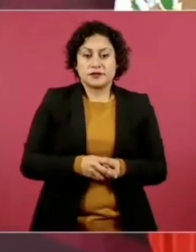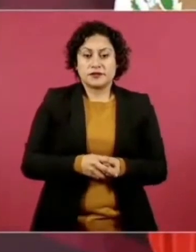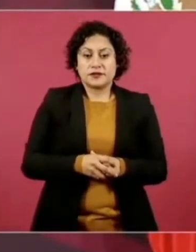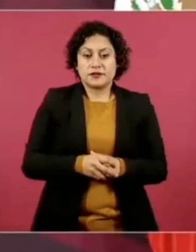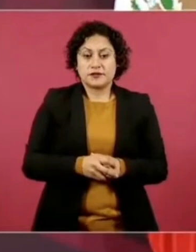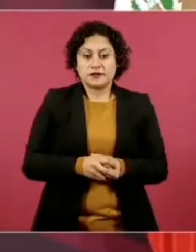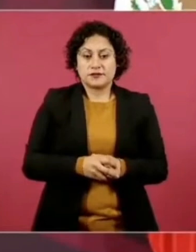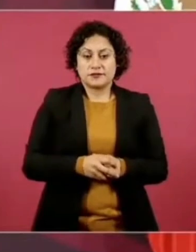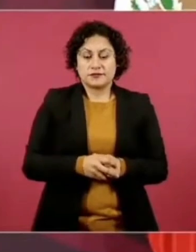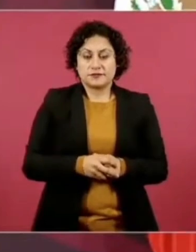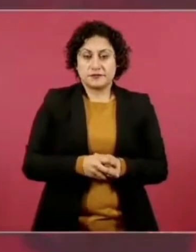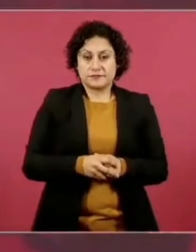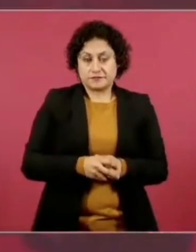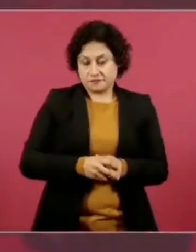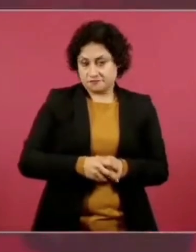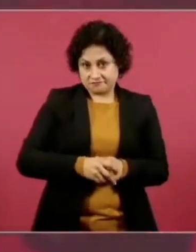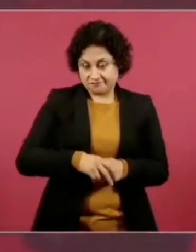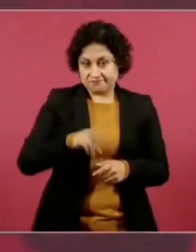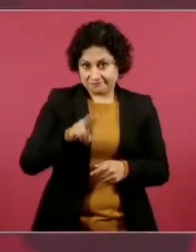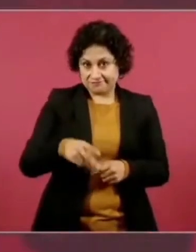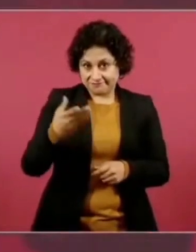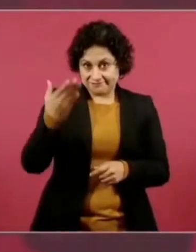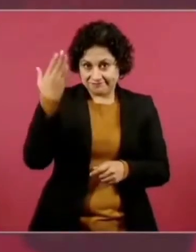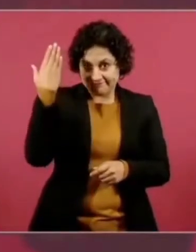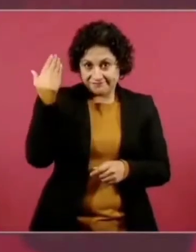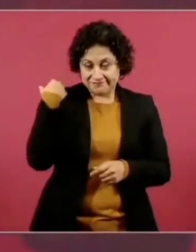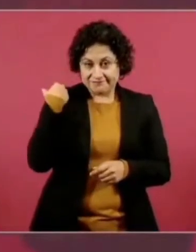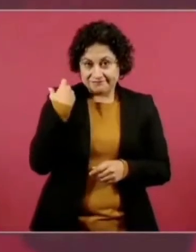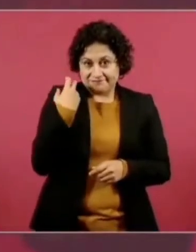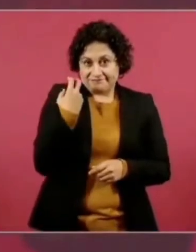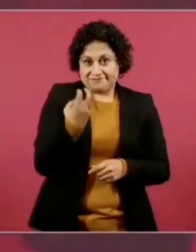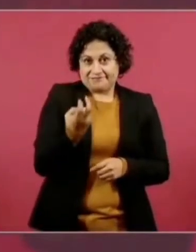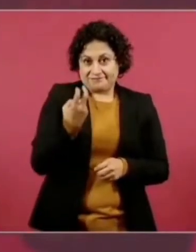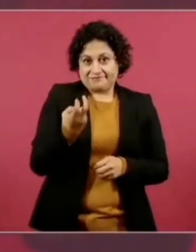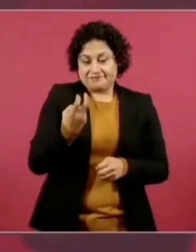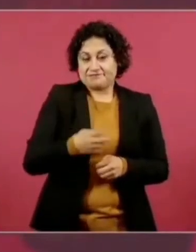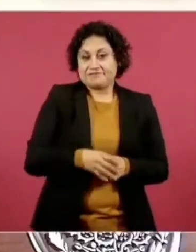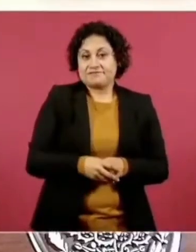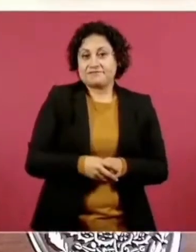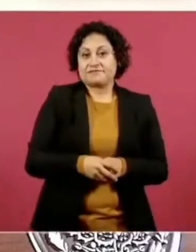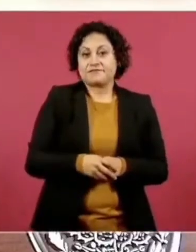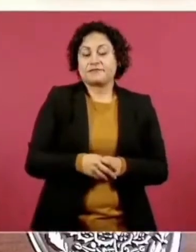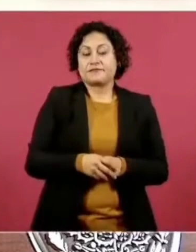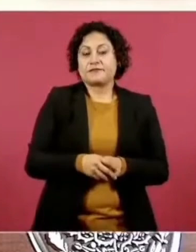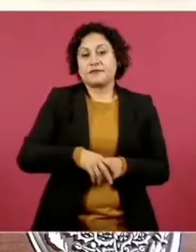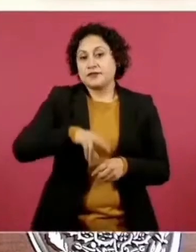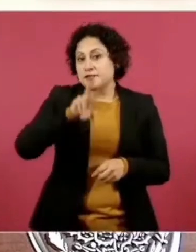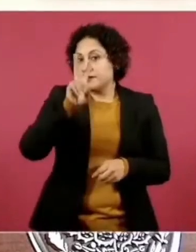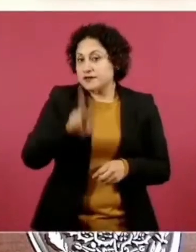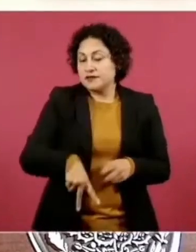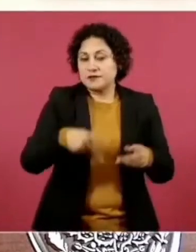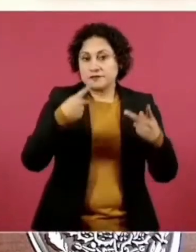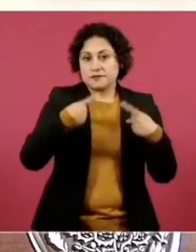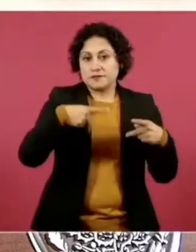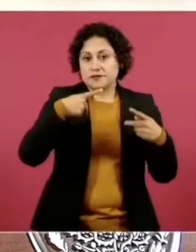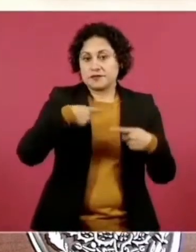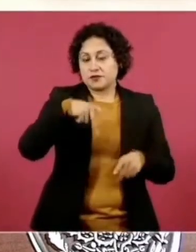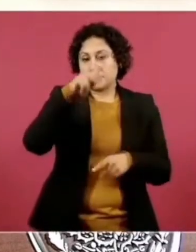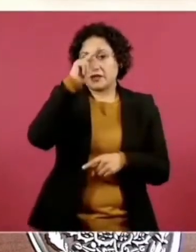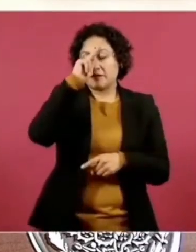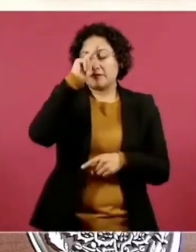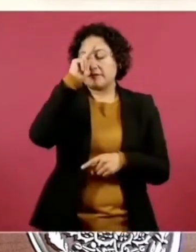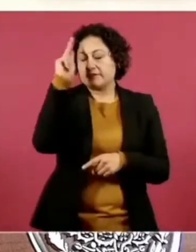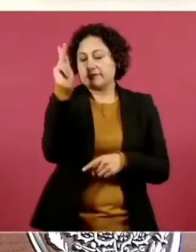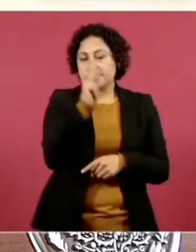Así es, pues, y los peores son los nuevos ricos,